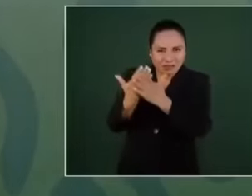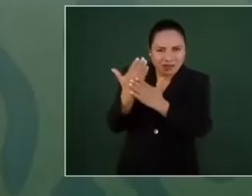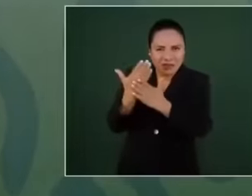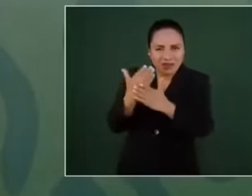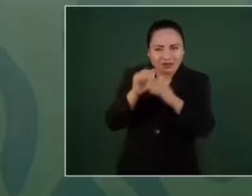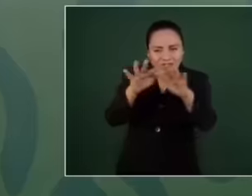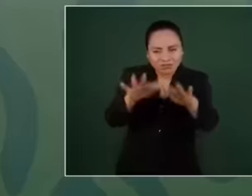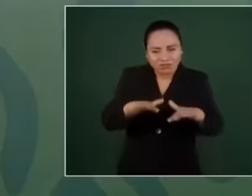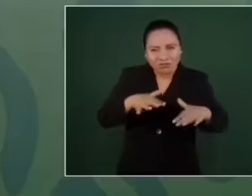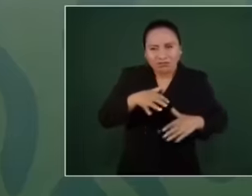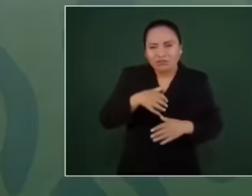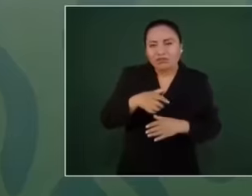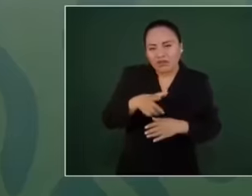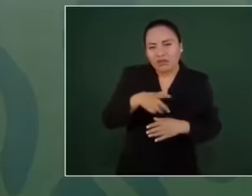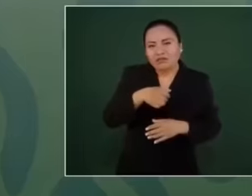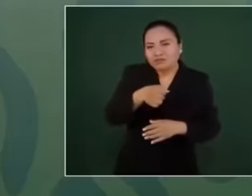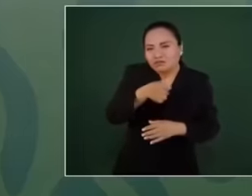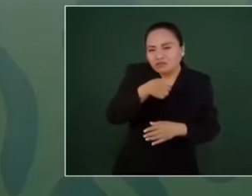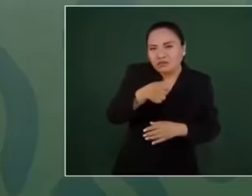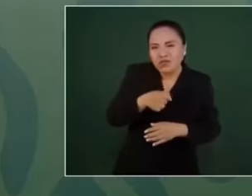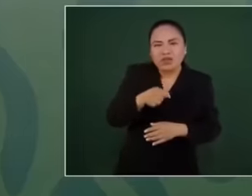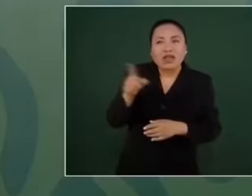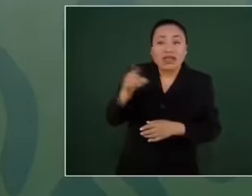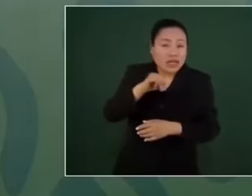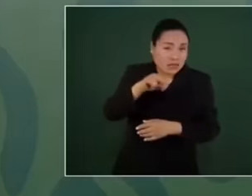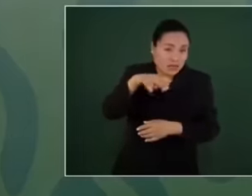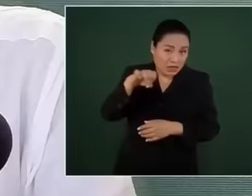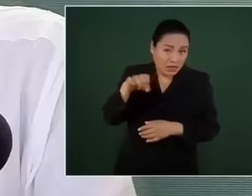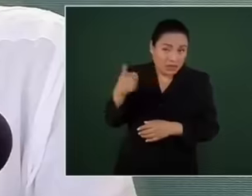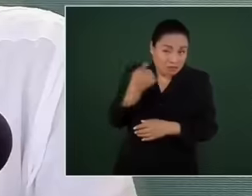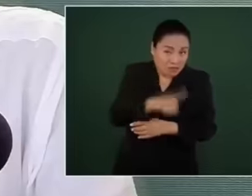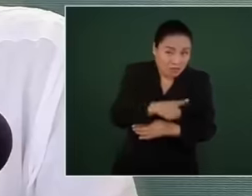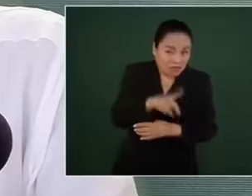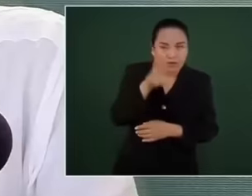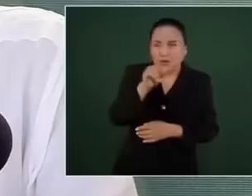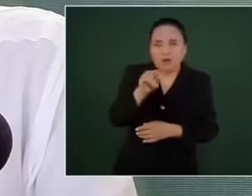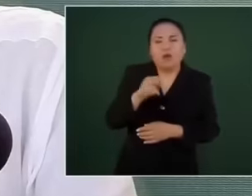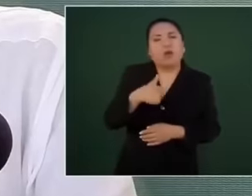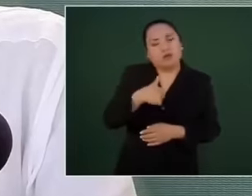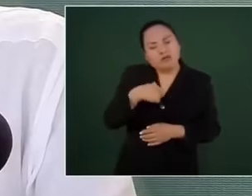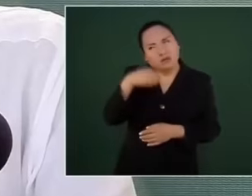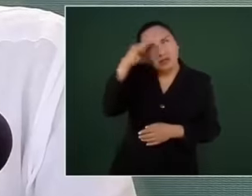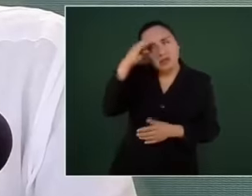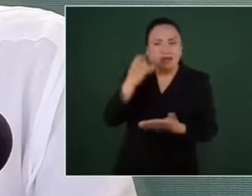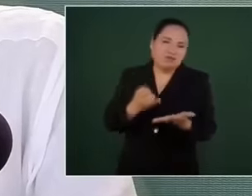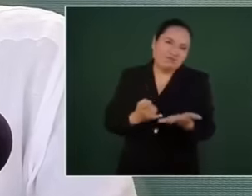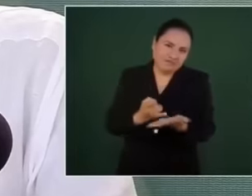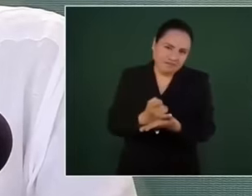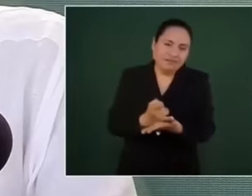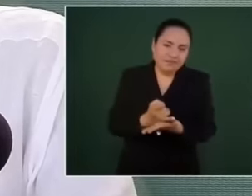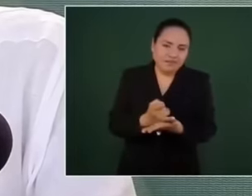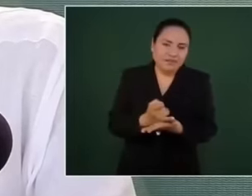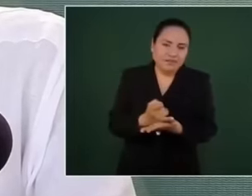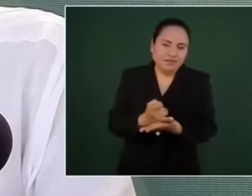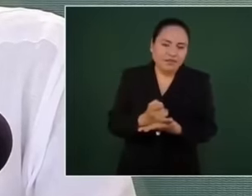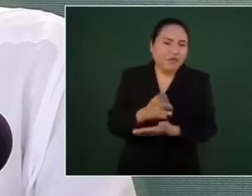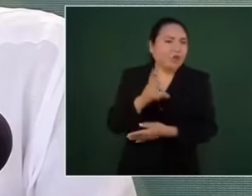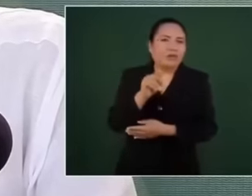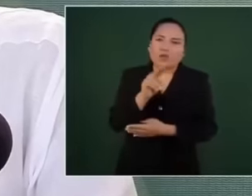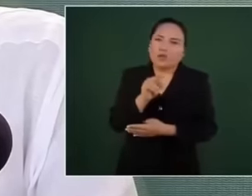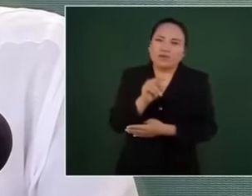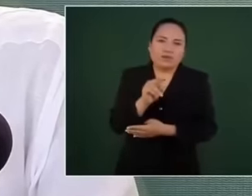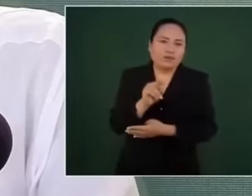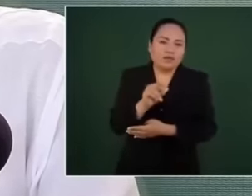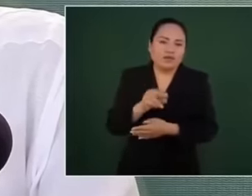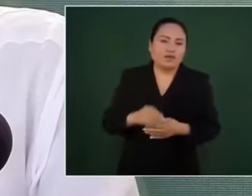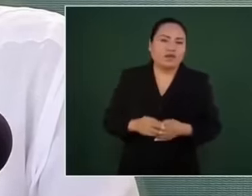Xochitl, no puede hablar de nadie, no puede hablar, o sea, ya le pusieron la mordaza, dice el presidente, ¿para qué me